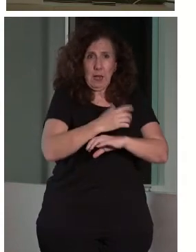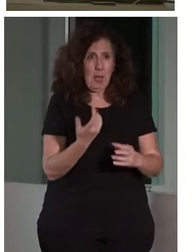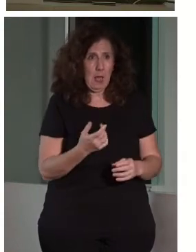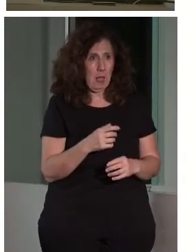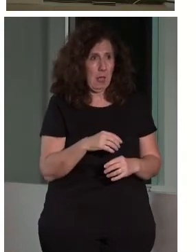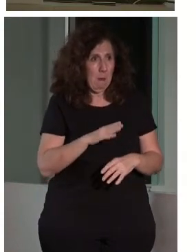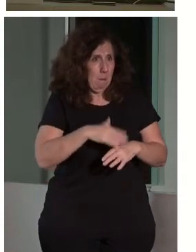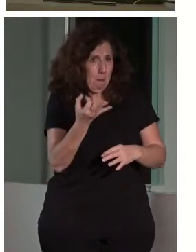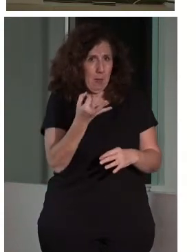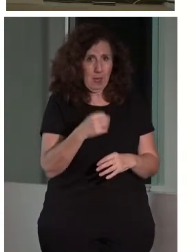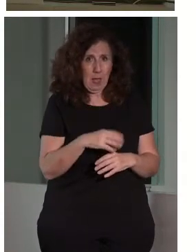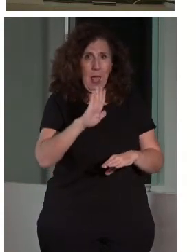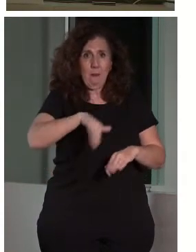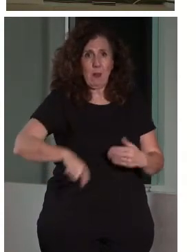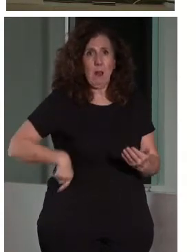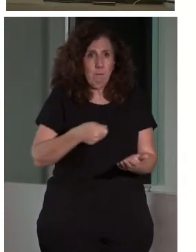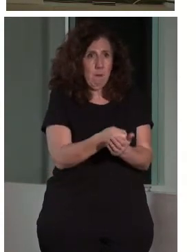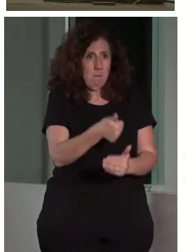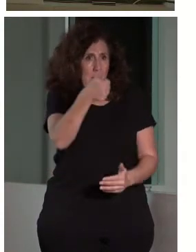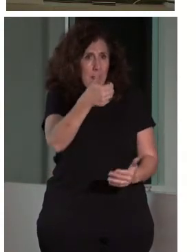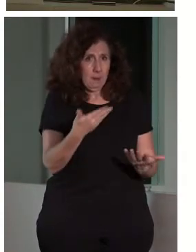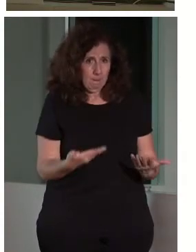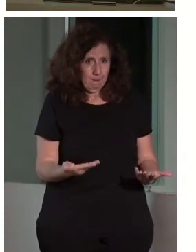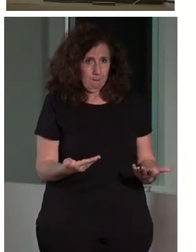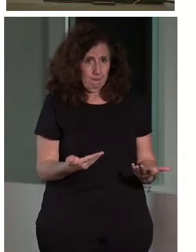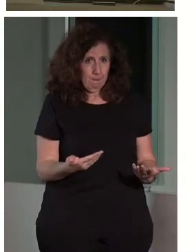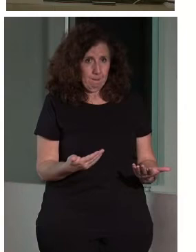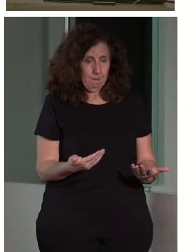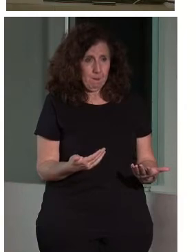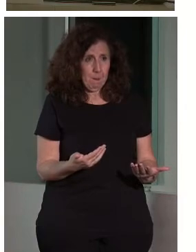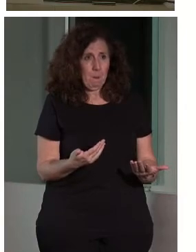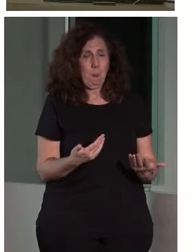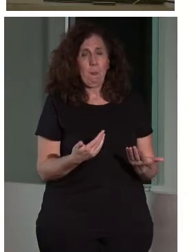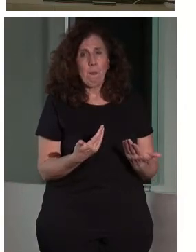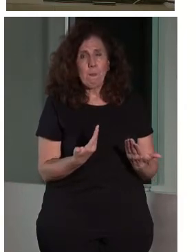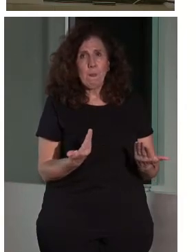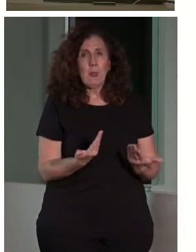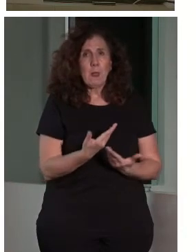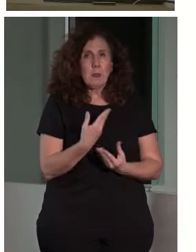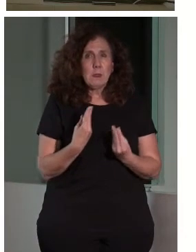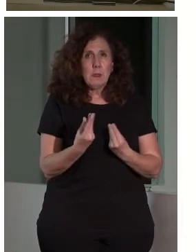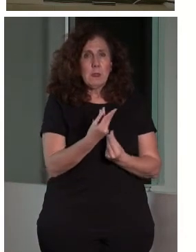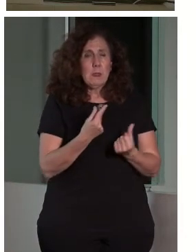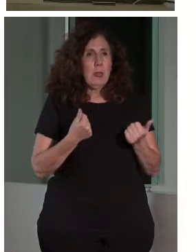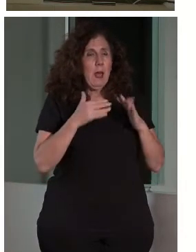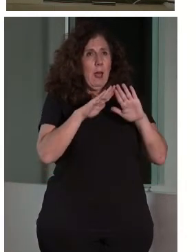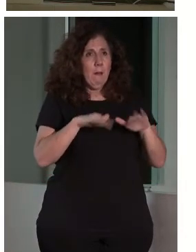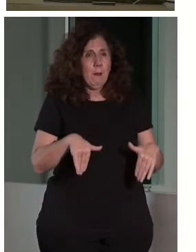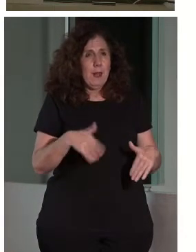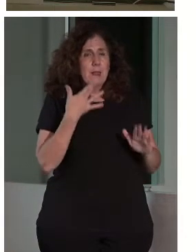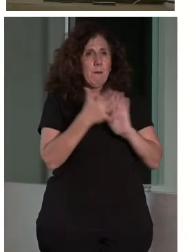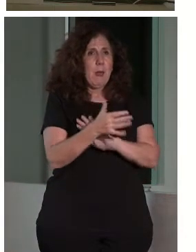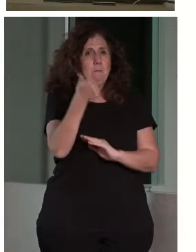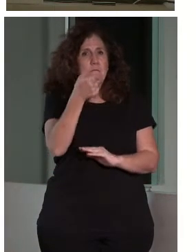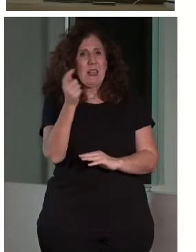tenemos si nos cuesta más dinero? Bueno, al final es una cuestión de que tampoco es más caro